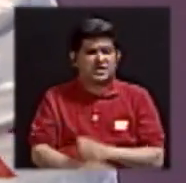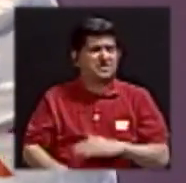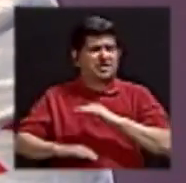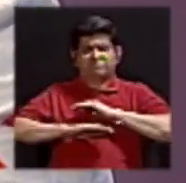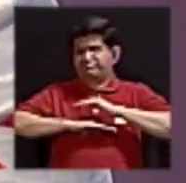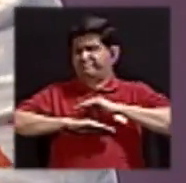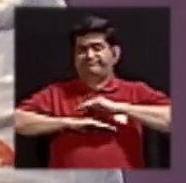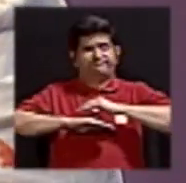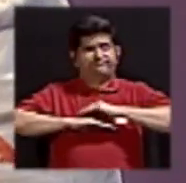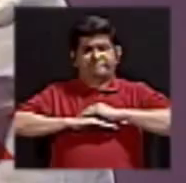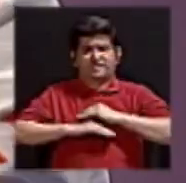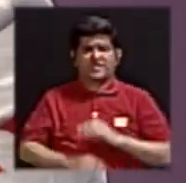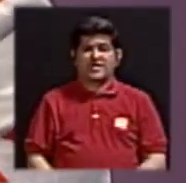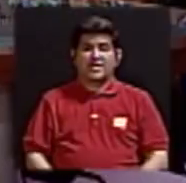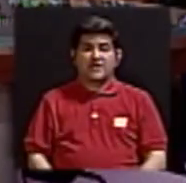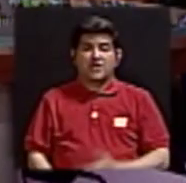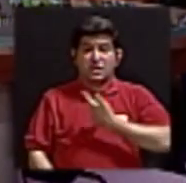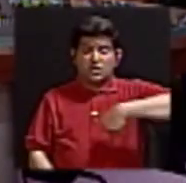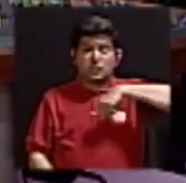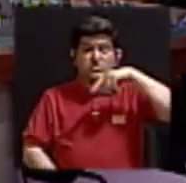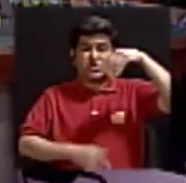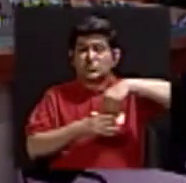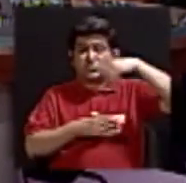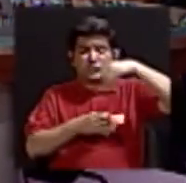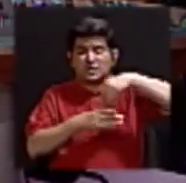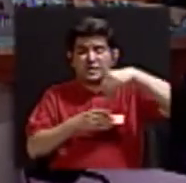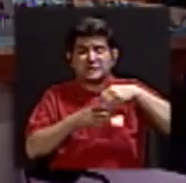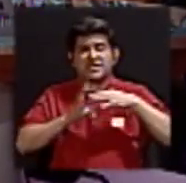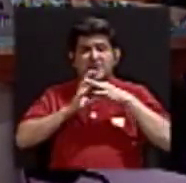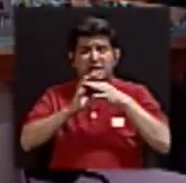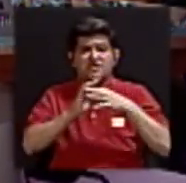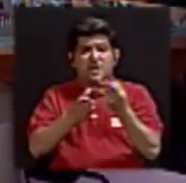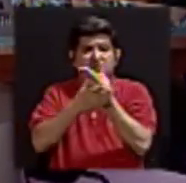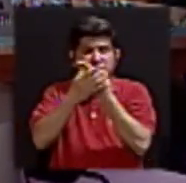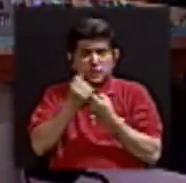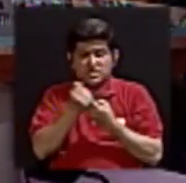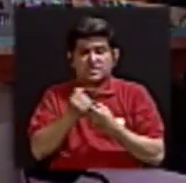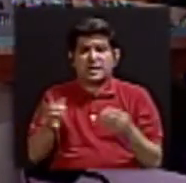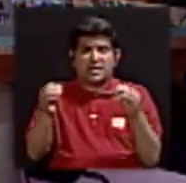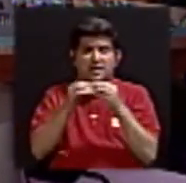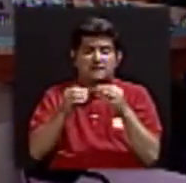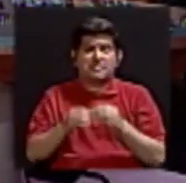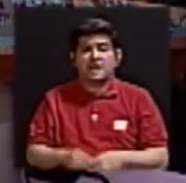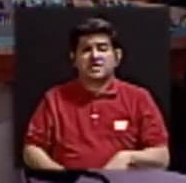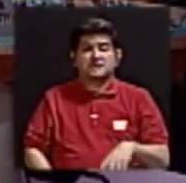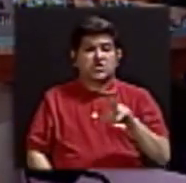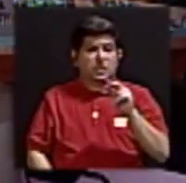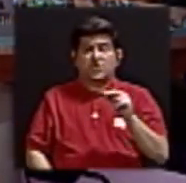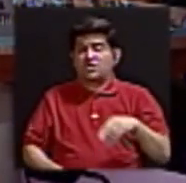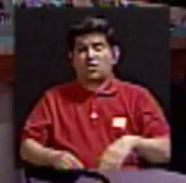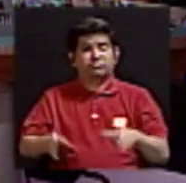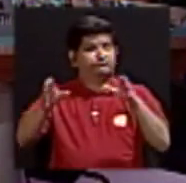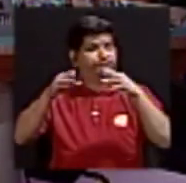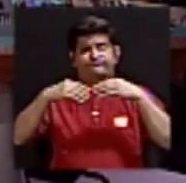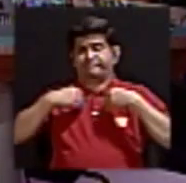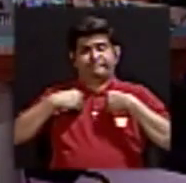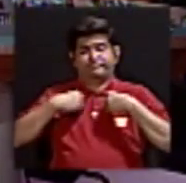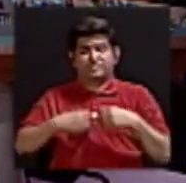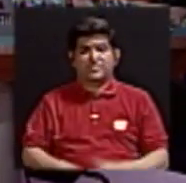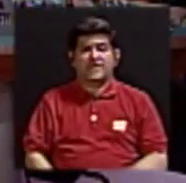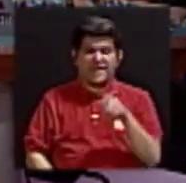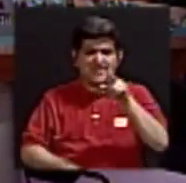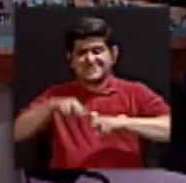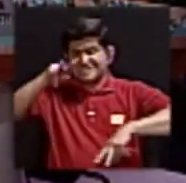satisfactorias, invertimos más en las relaciones de pareja, de lo que recibimos. Entonces, esa